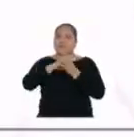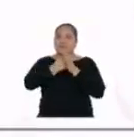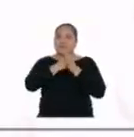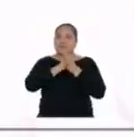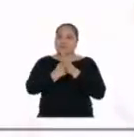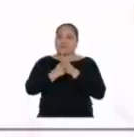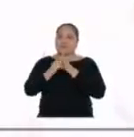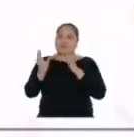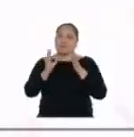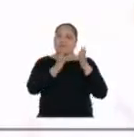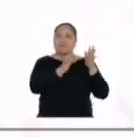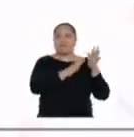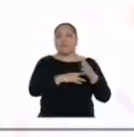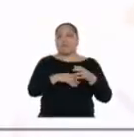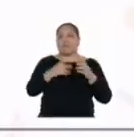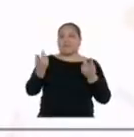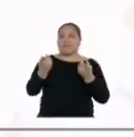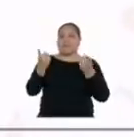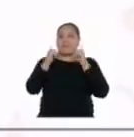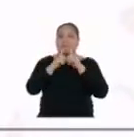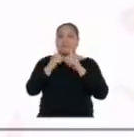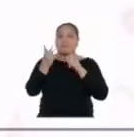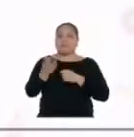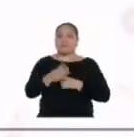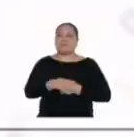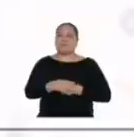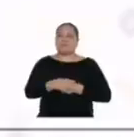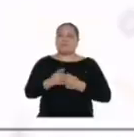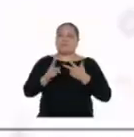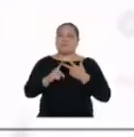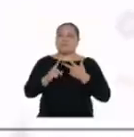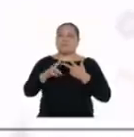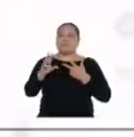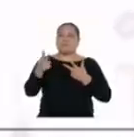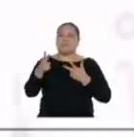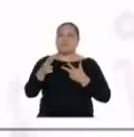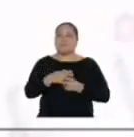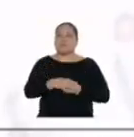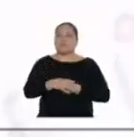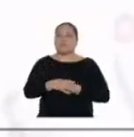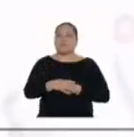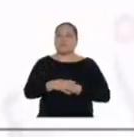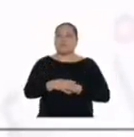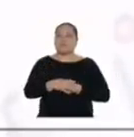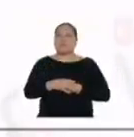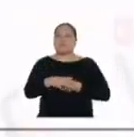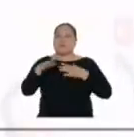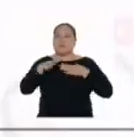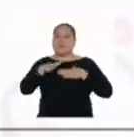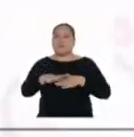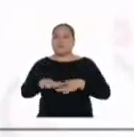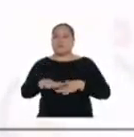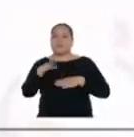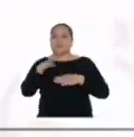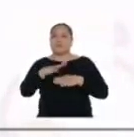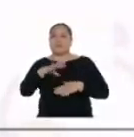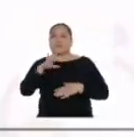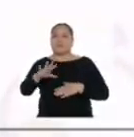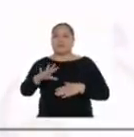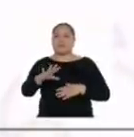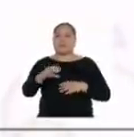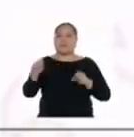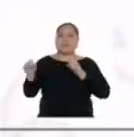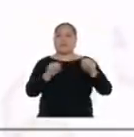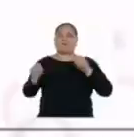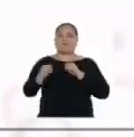preparar un delicioso queque. Tres, por seguridad en caso de un sismo. Son